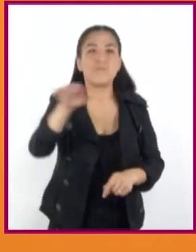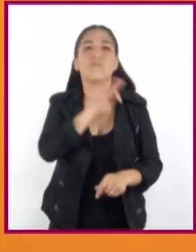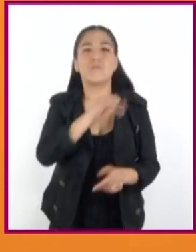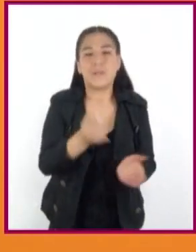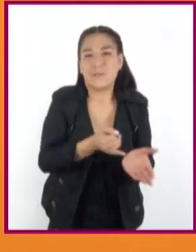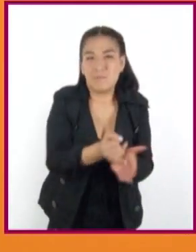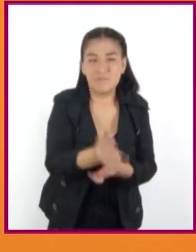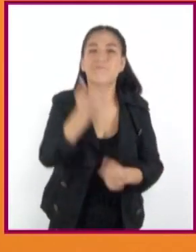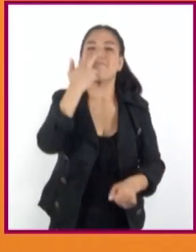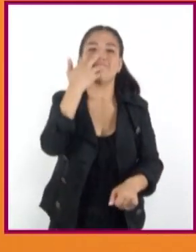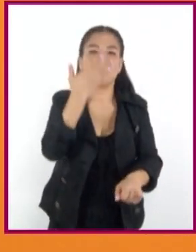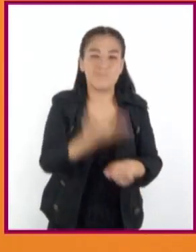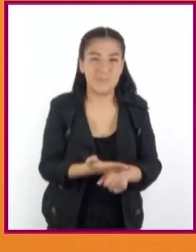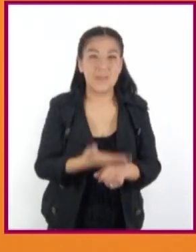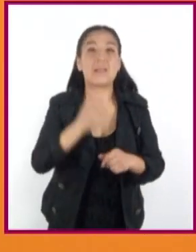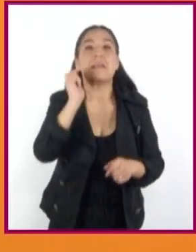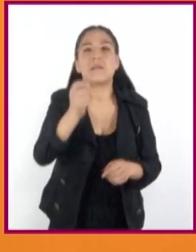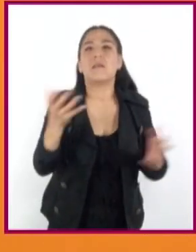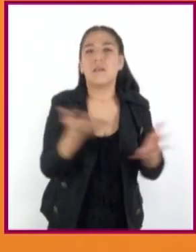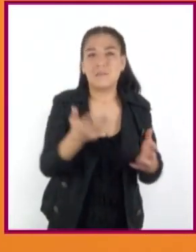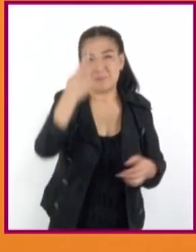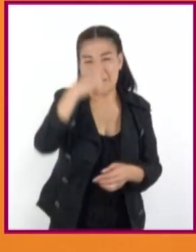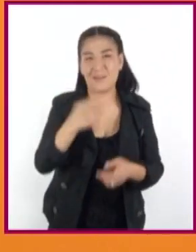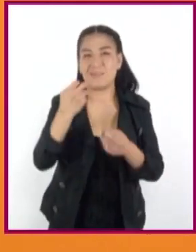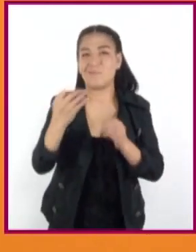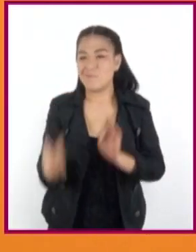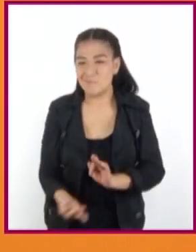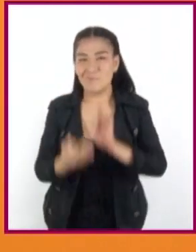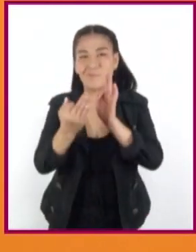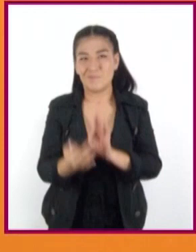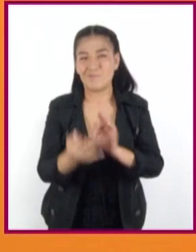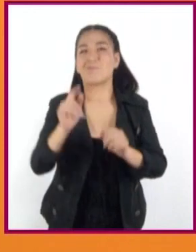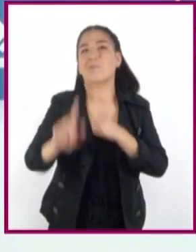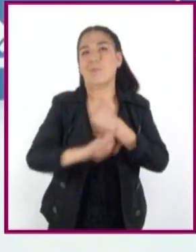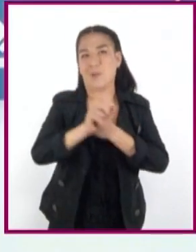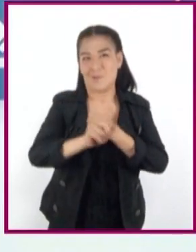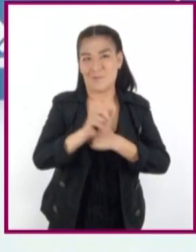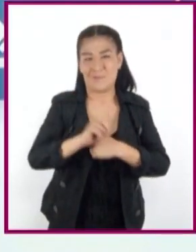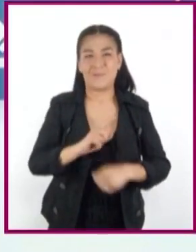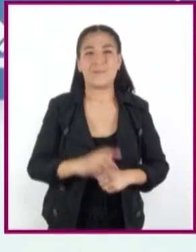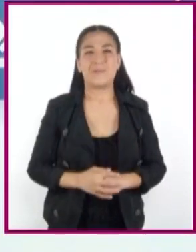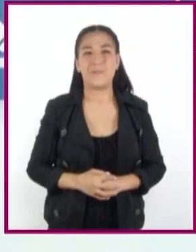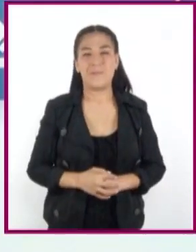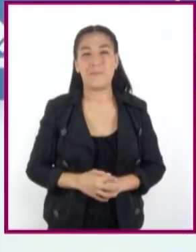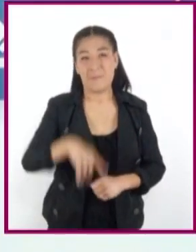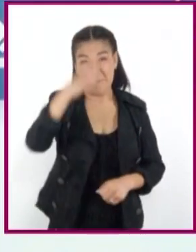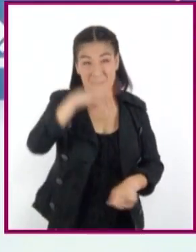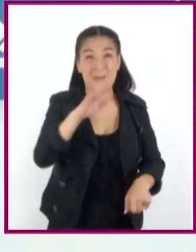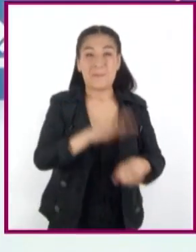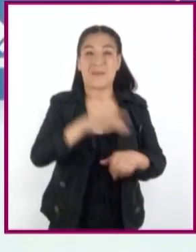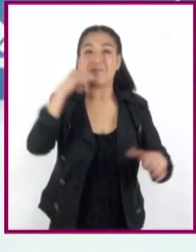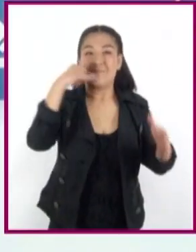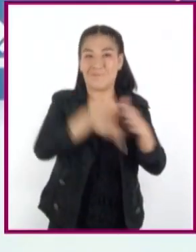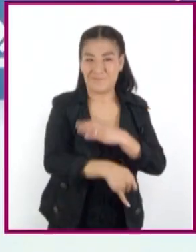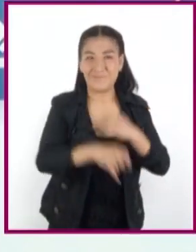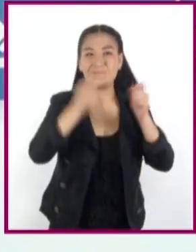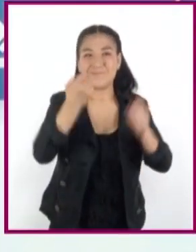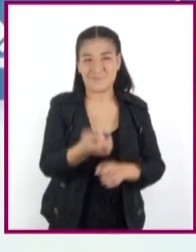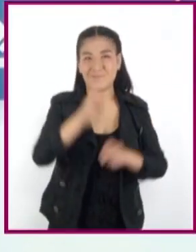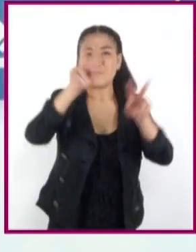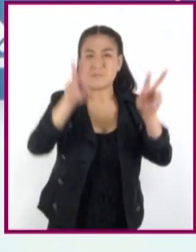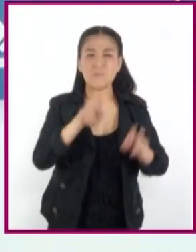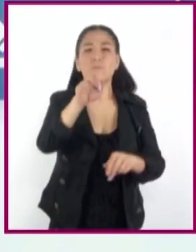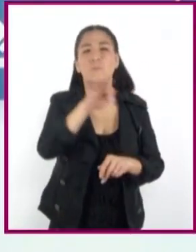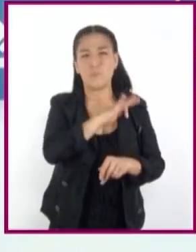responsablemente qué hacer para enfrentar situaciones de riesgo. Para ampliar la información sobre el tema, pueden